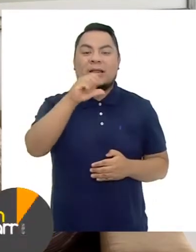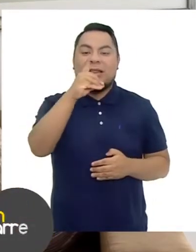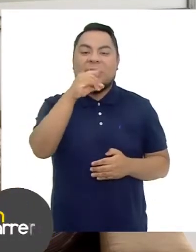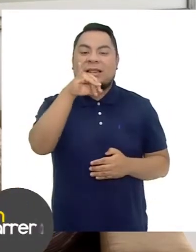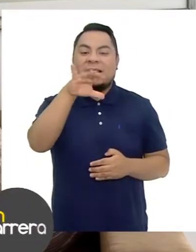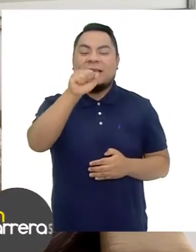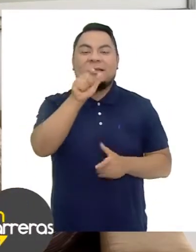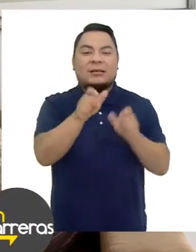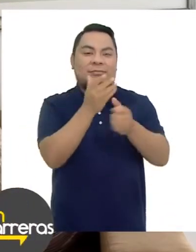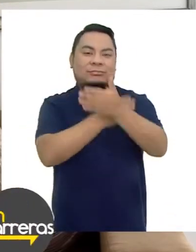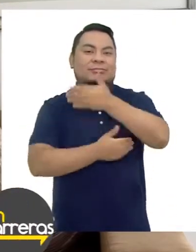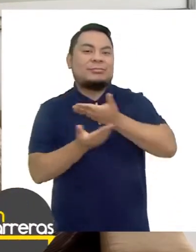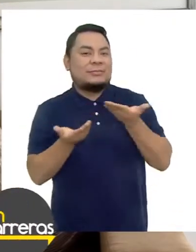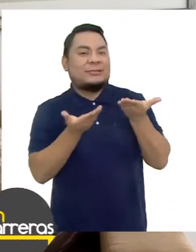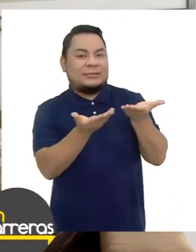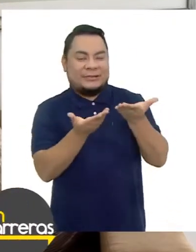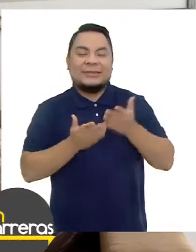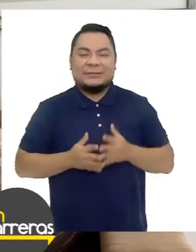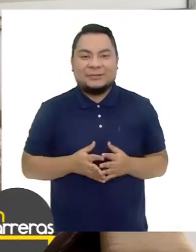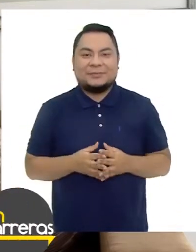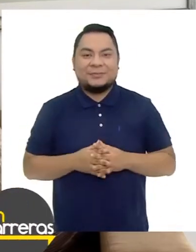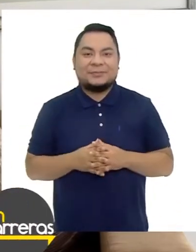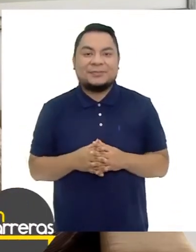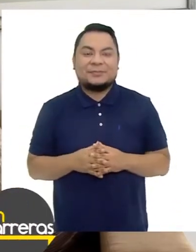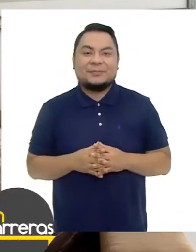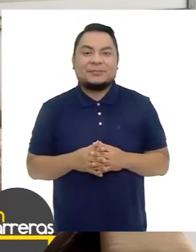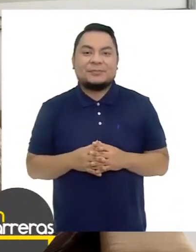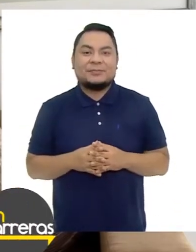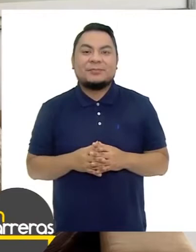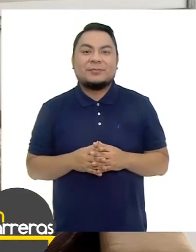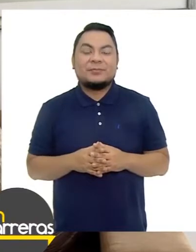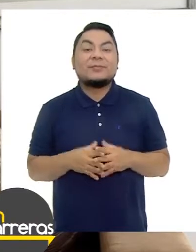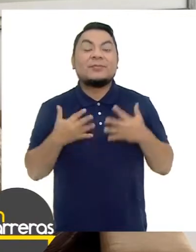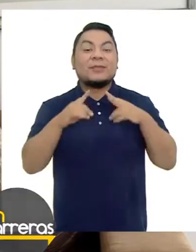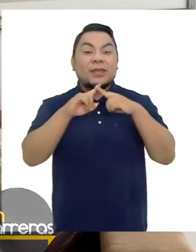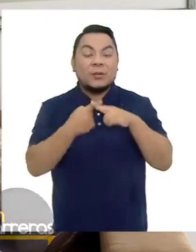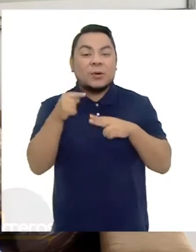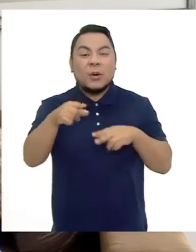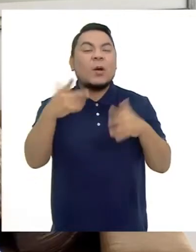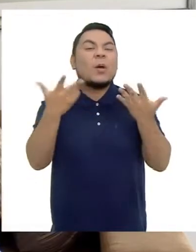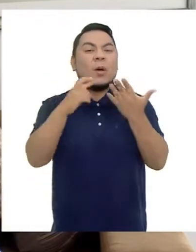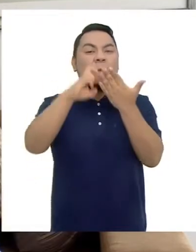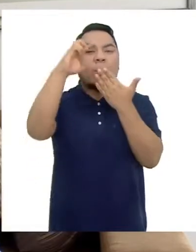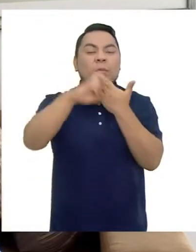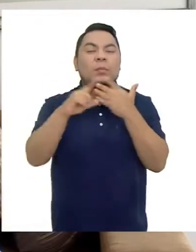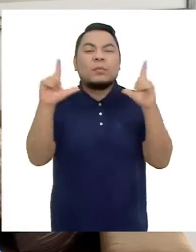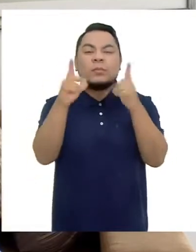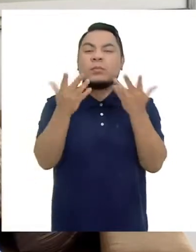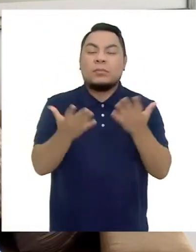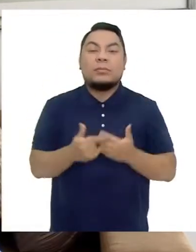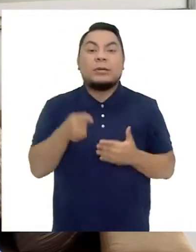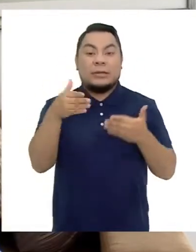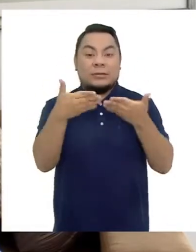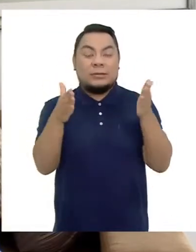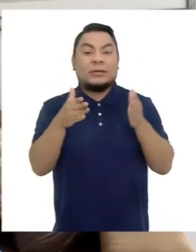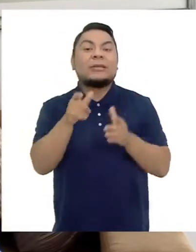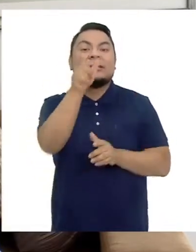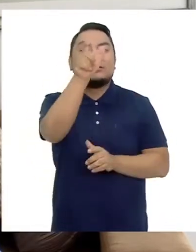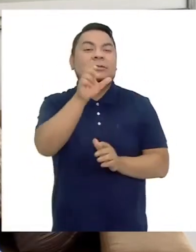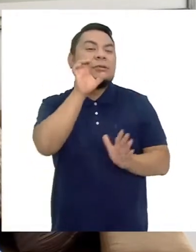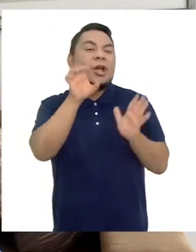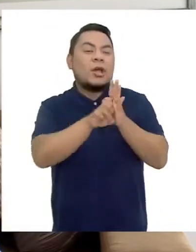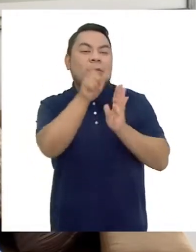para la Integración de la Persona con Discapacidad, con Adis. Y empezamos el programa con el bloque Sin